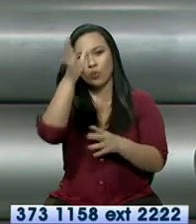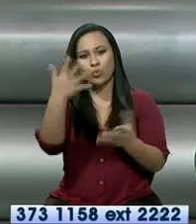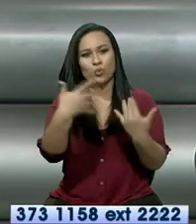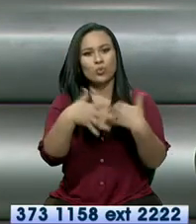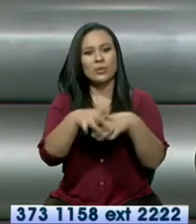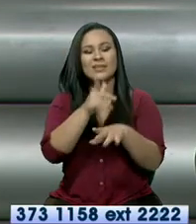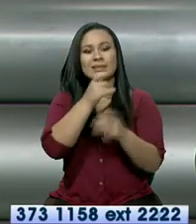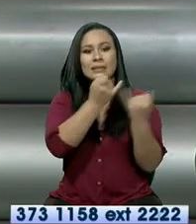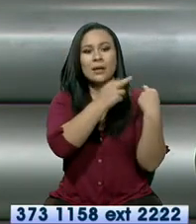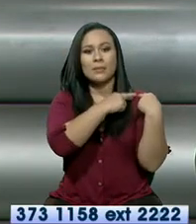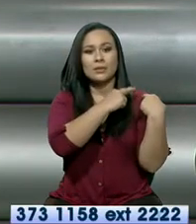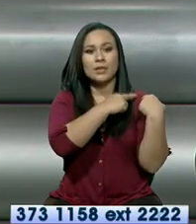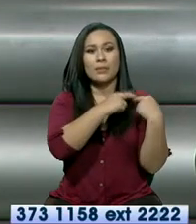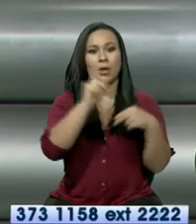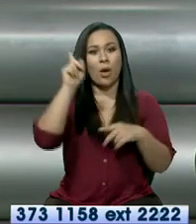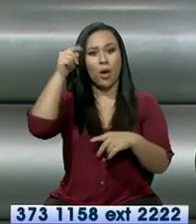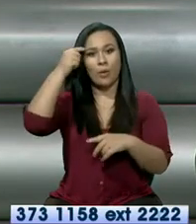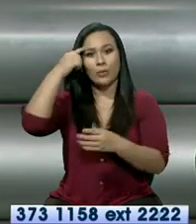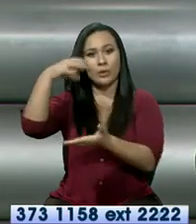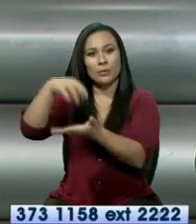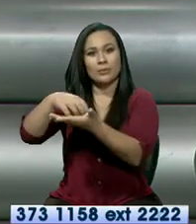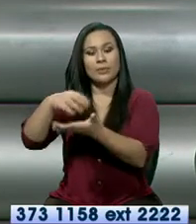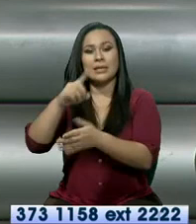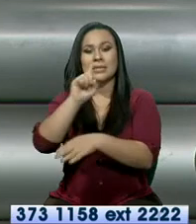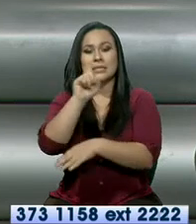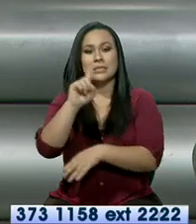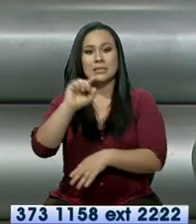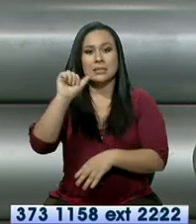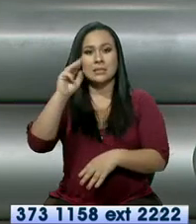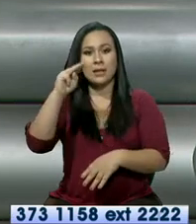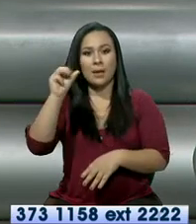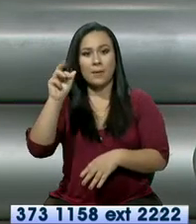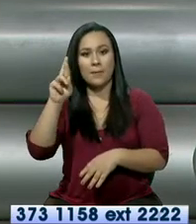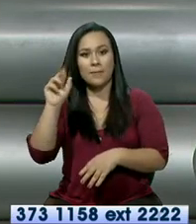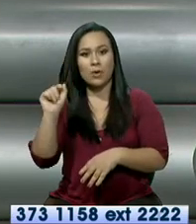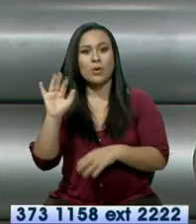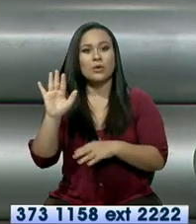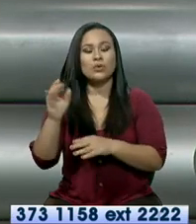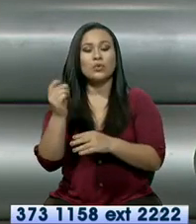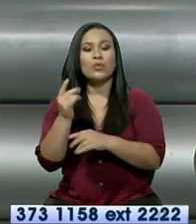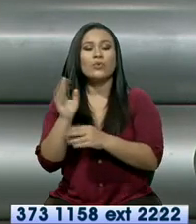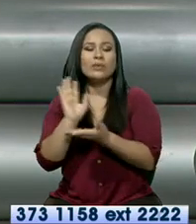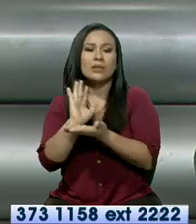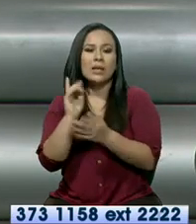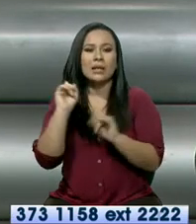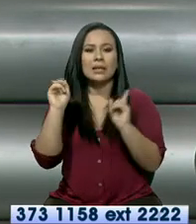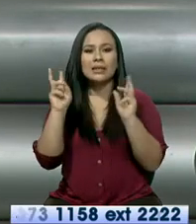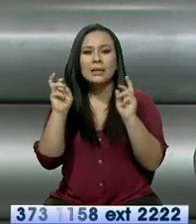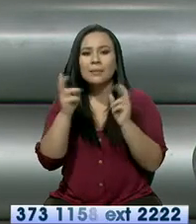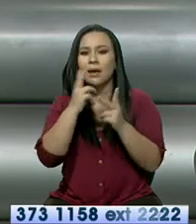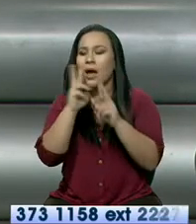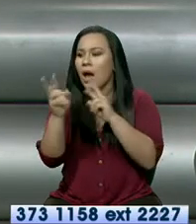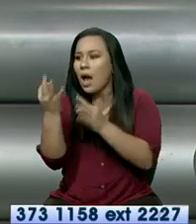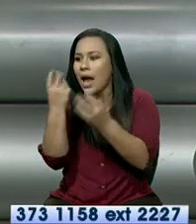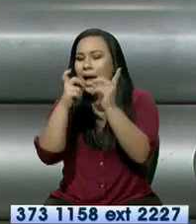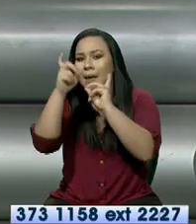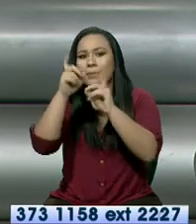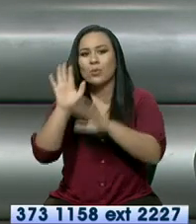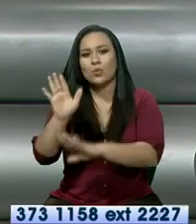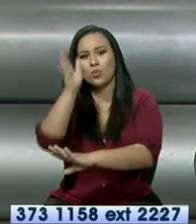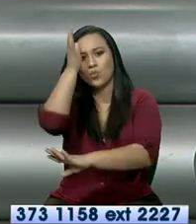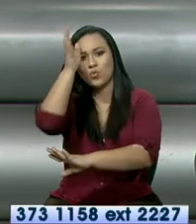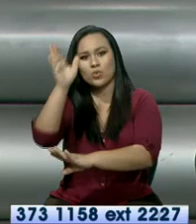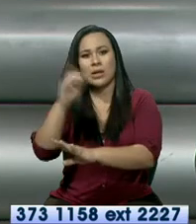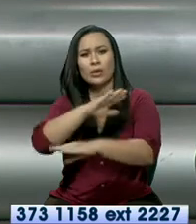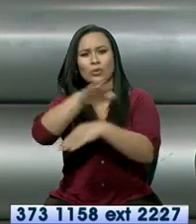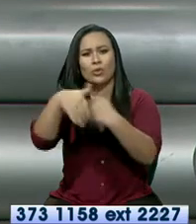organizada por el gobierno provincial de Zamora Chinchipe. Este evento se caracteriza por mostrar las expresiones culturales